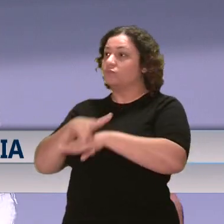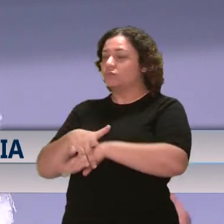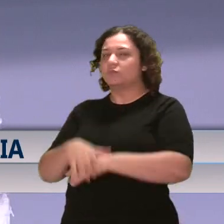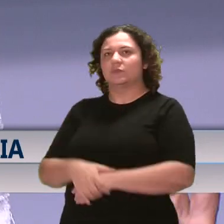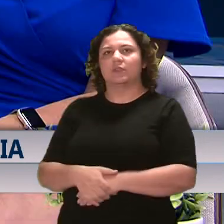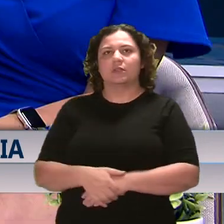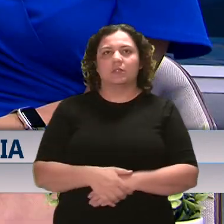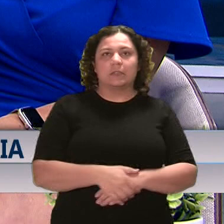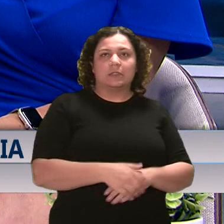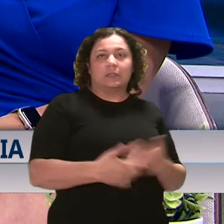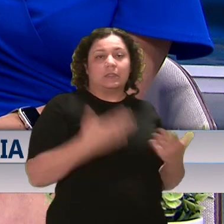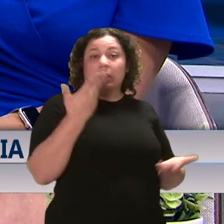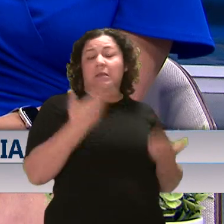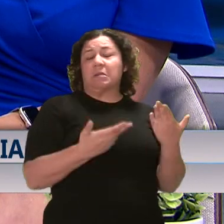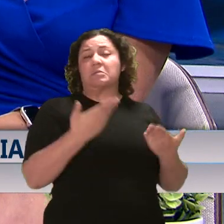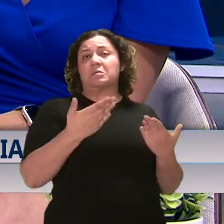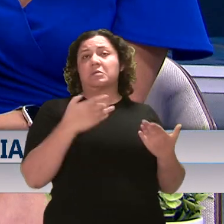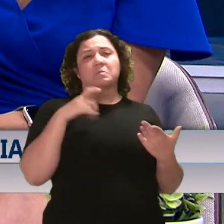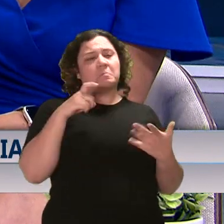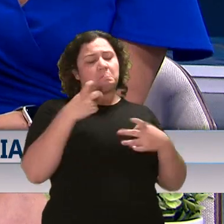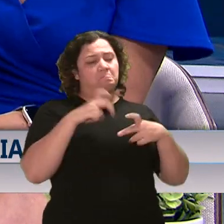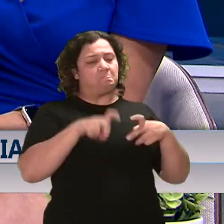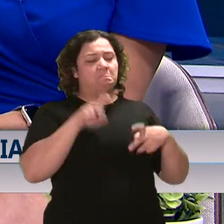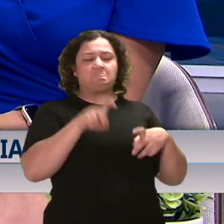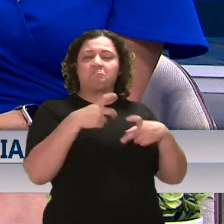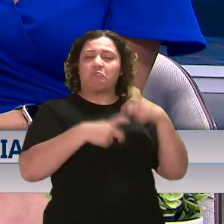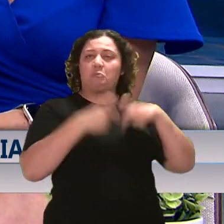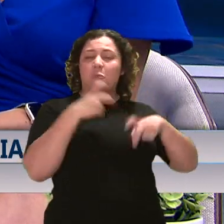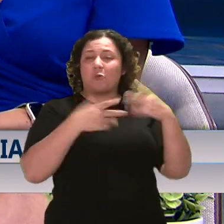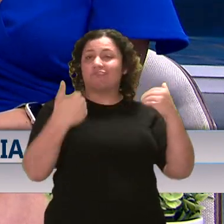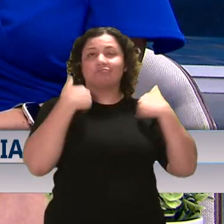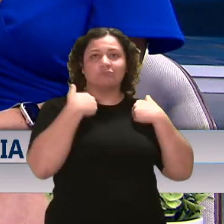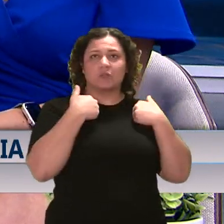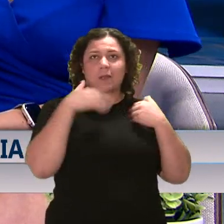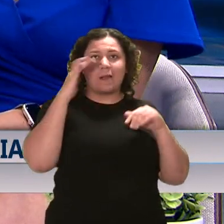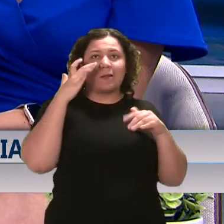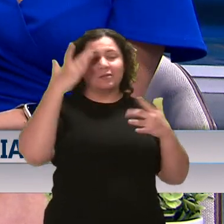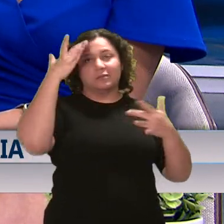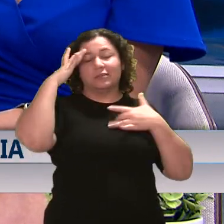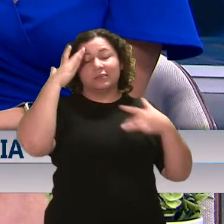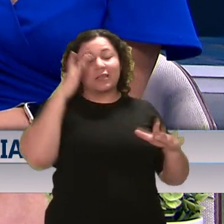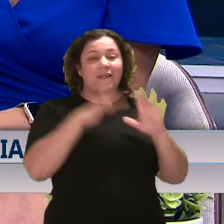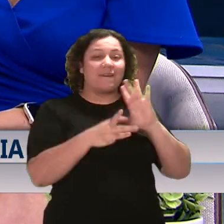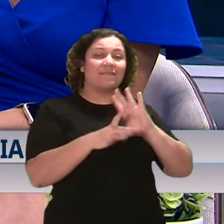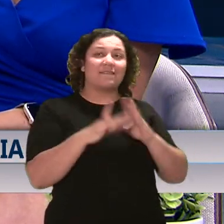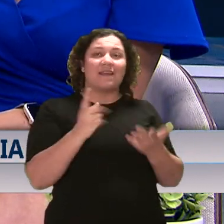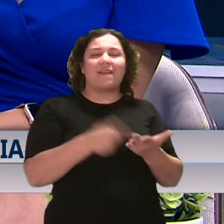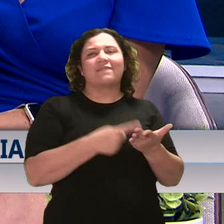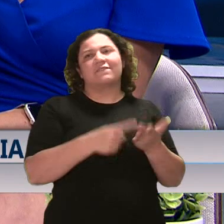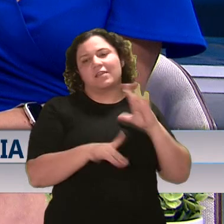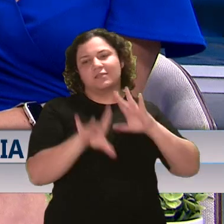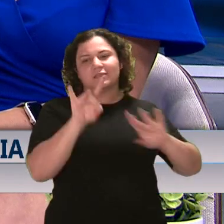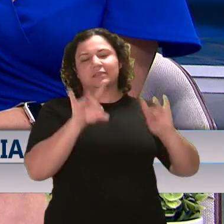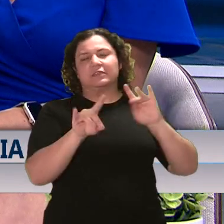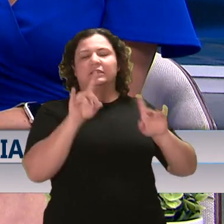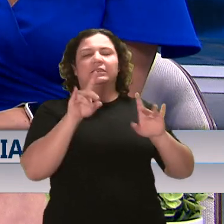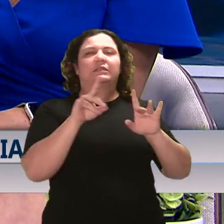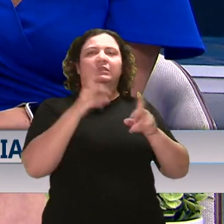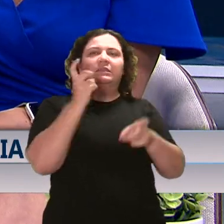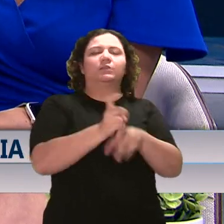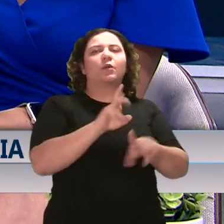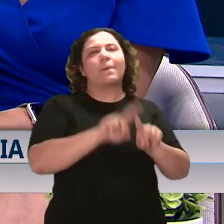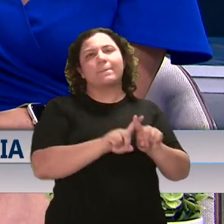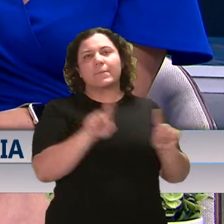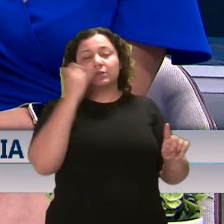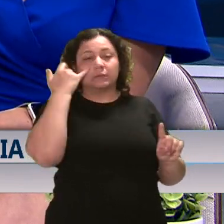Claro, que no tiene que haber necesariamente un problema porque los síntomas a veces son difíciles de detectar, sino que si ya